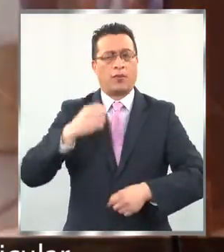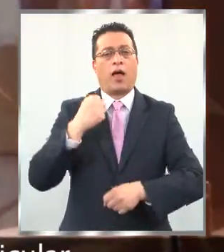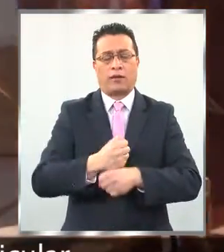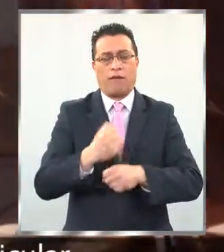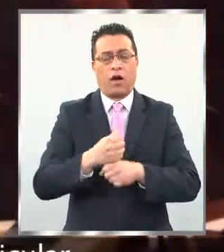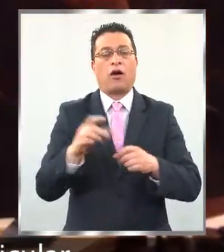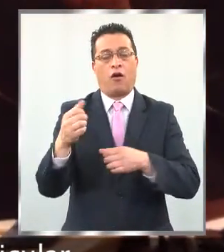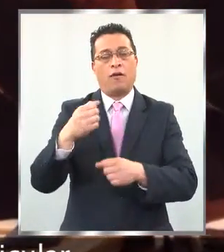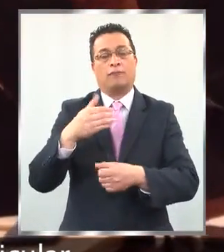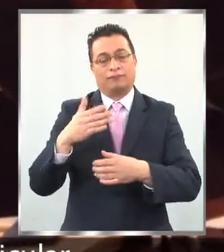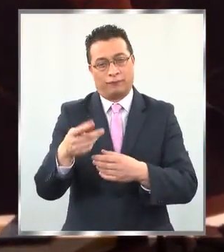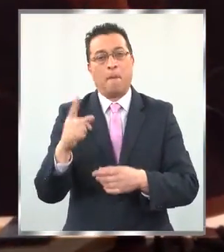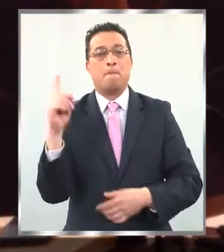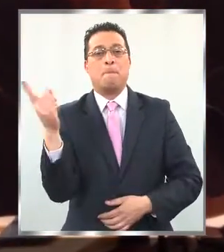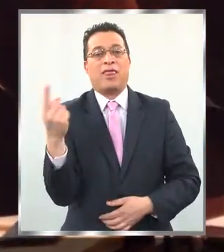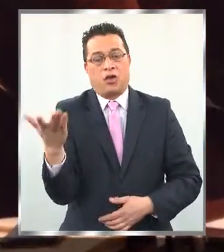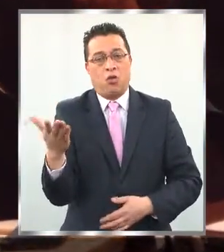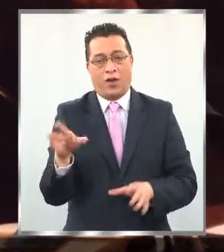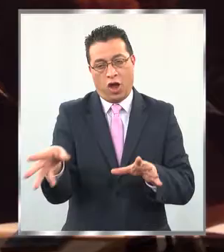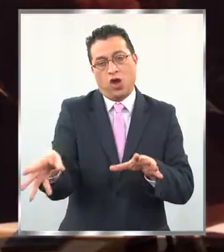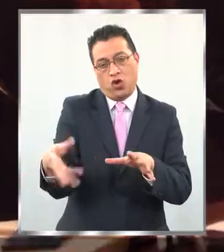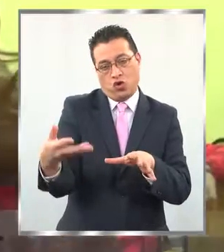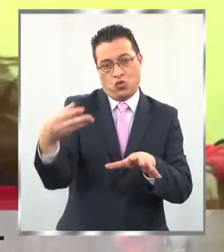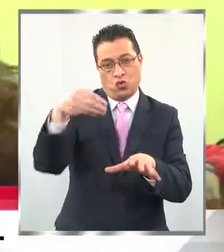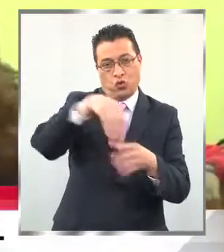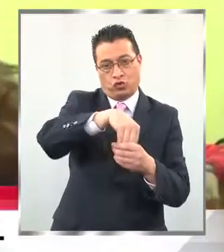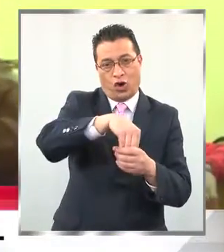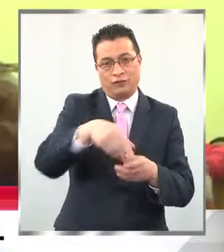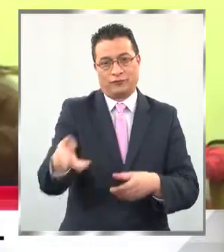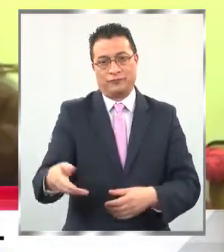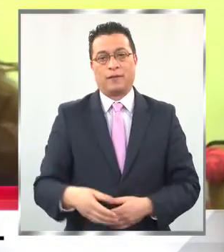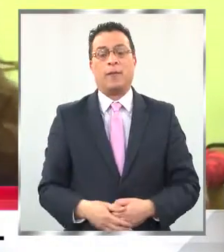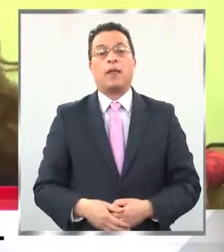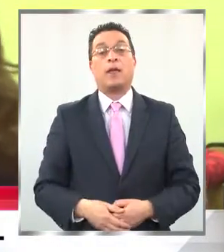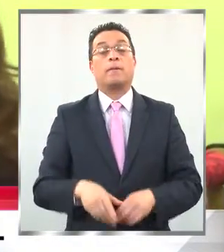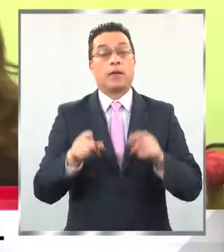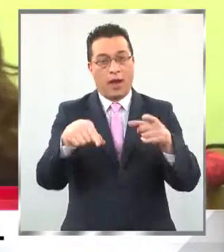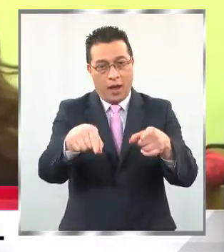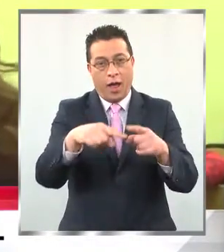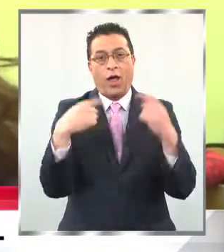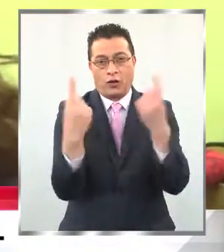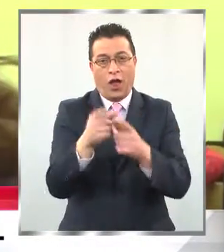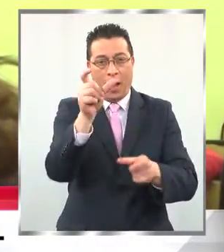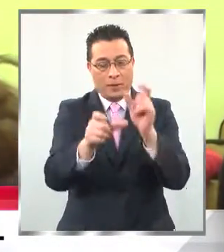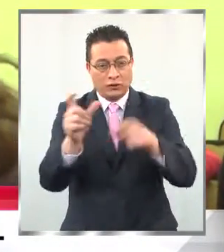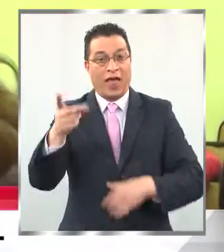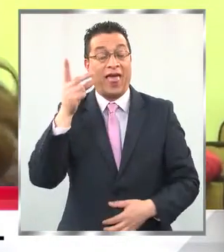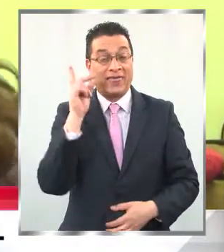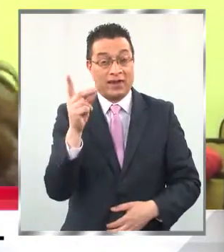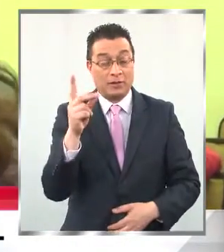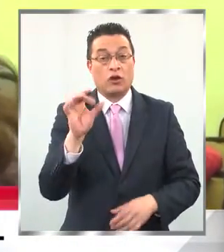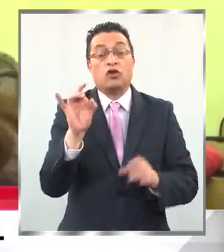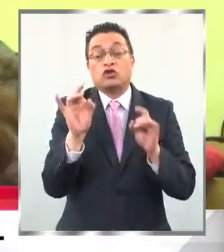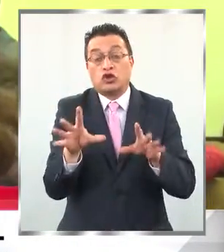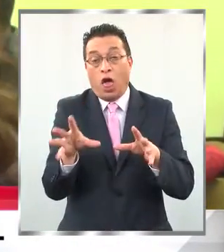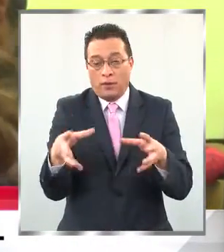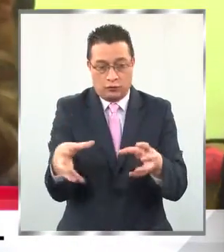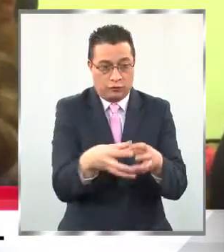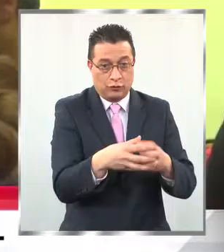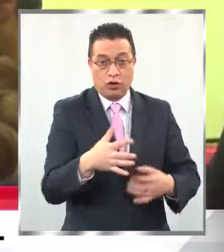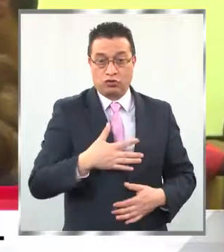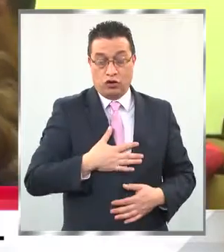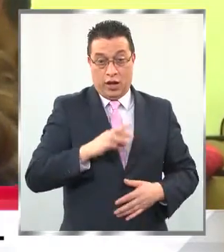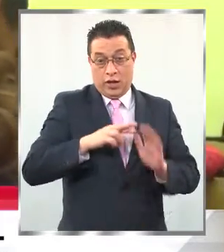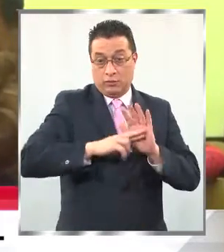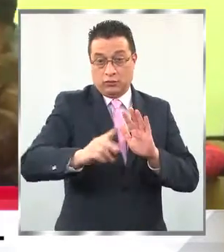trabajando de manera particular por la inclusión. Lograr cosas grandes para todas las personas con discapacidad, no solamente para la organización que